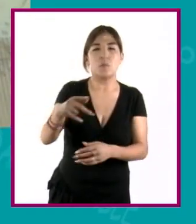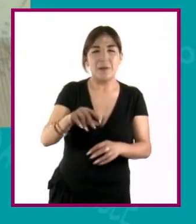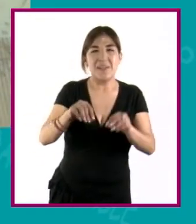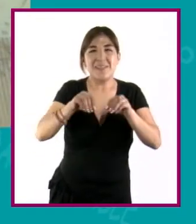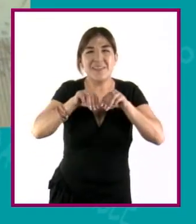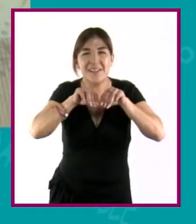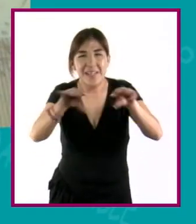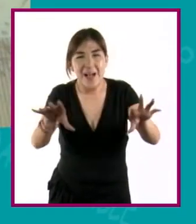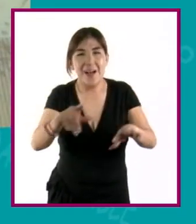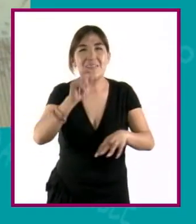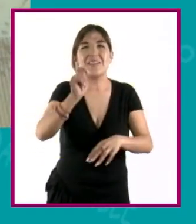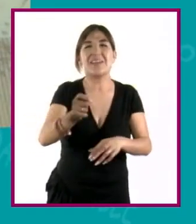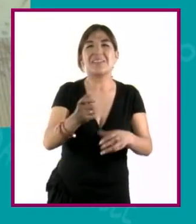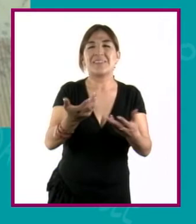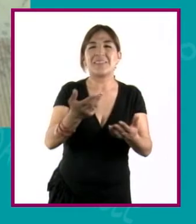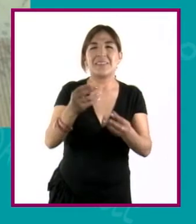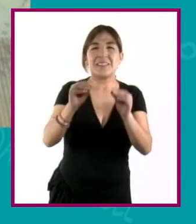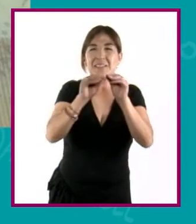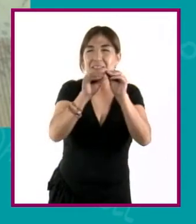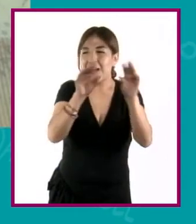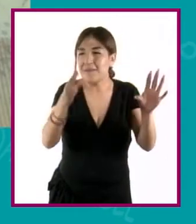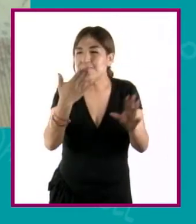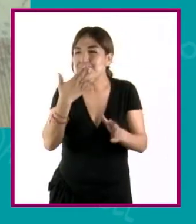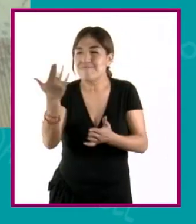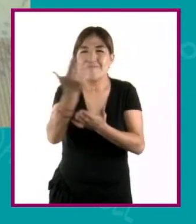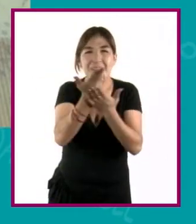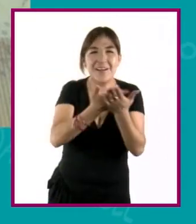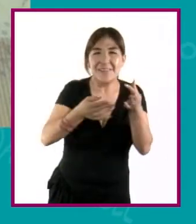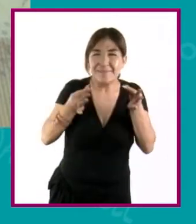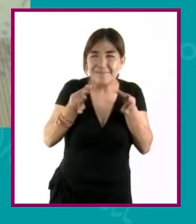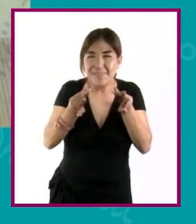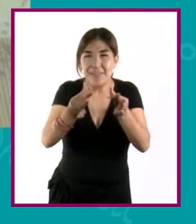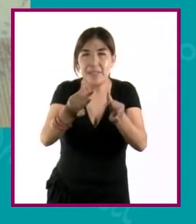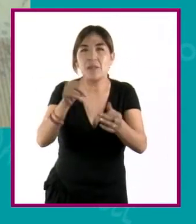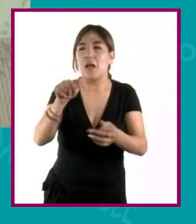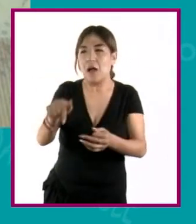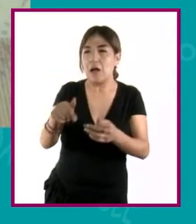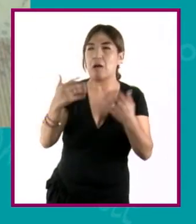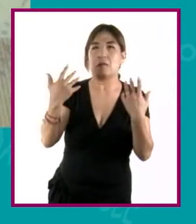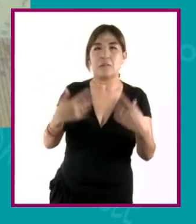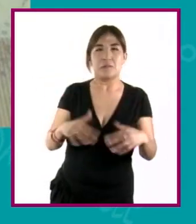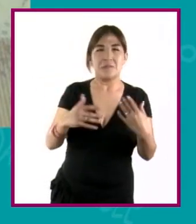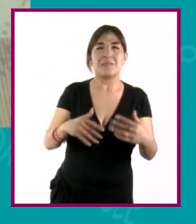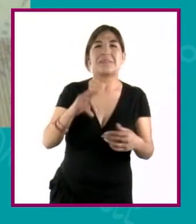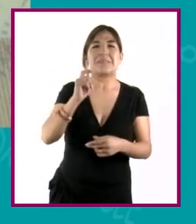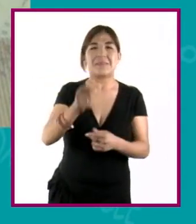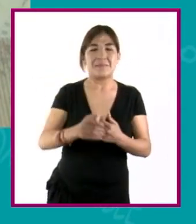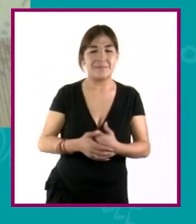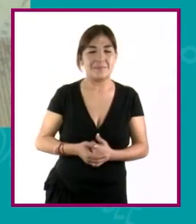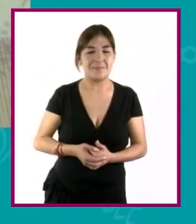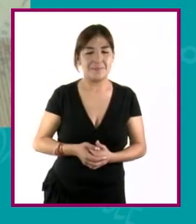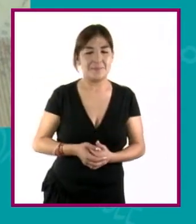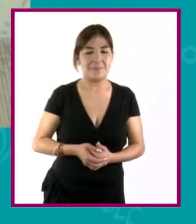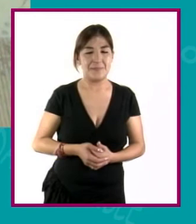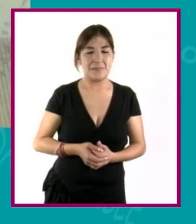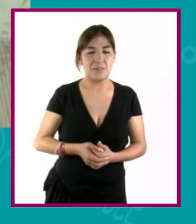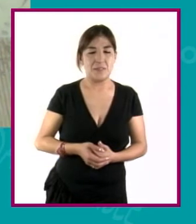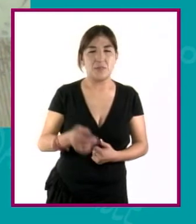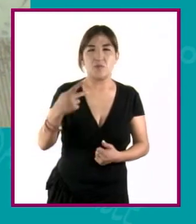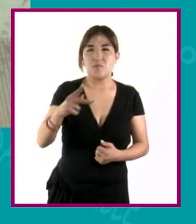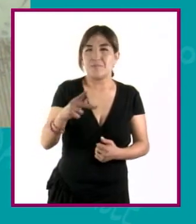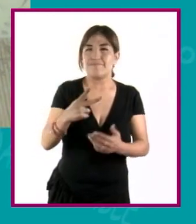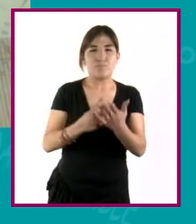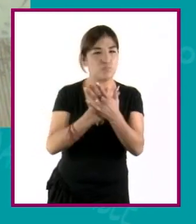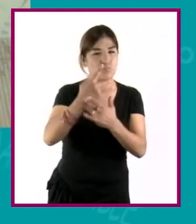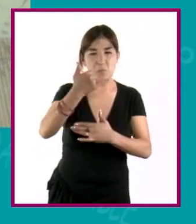dibujo que se está representando, pues permiten incluso comprender la magnitud y la fuerza de un